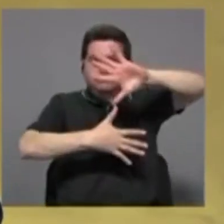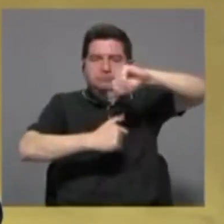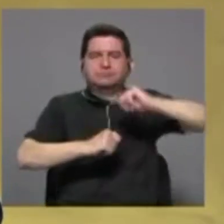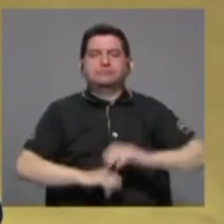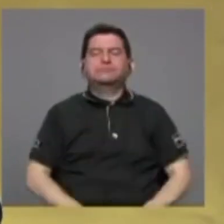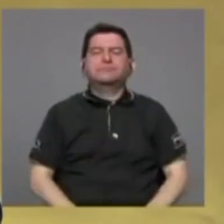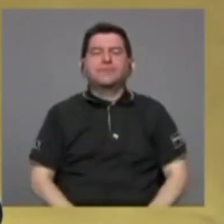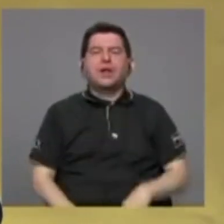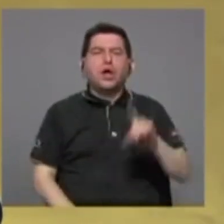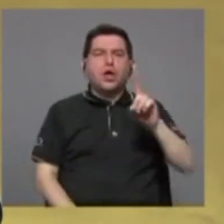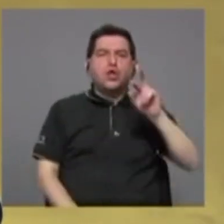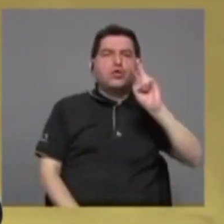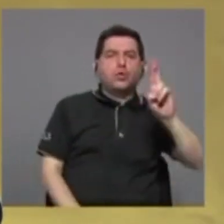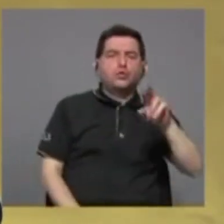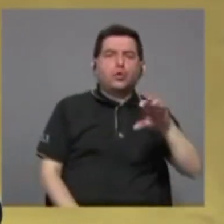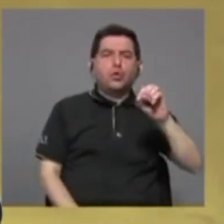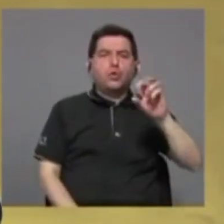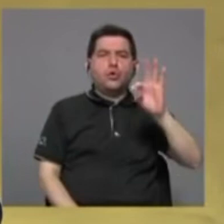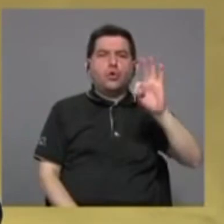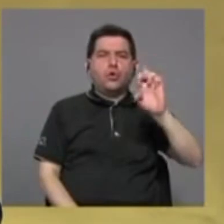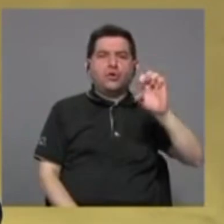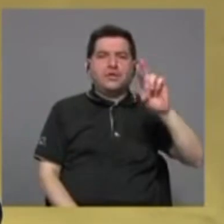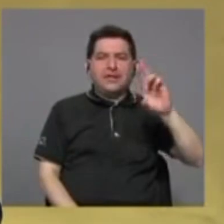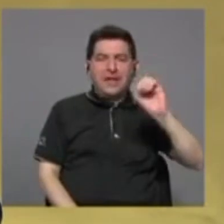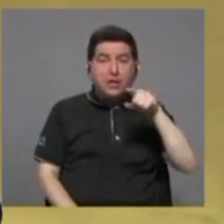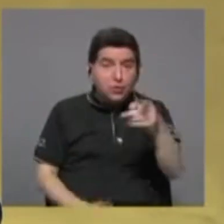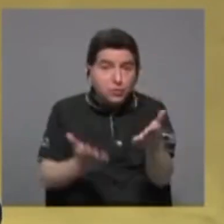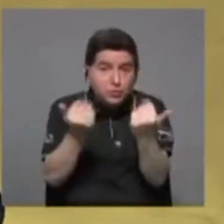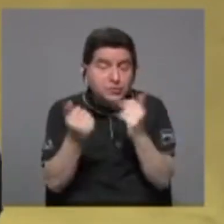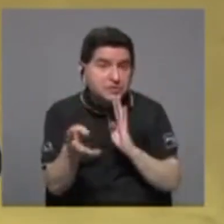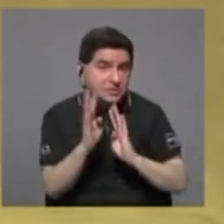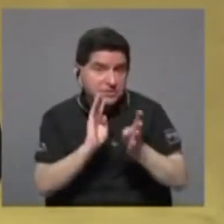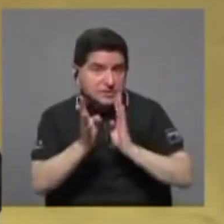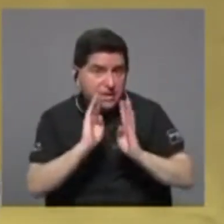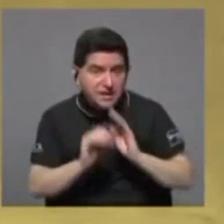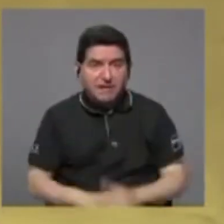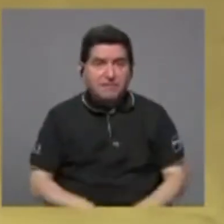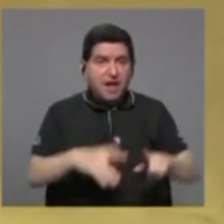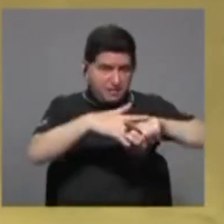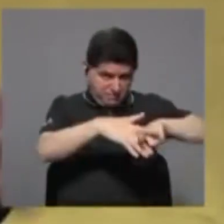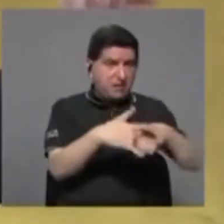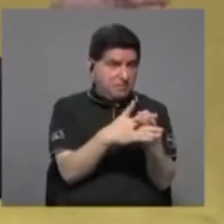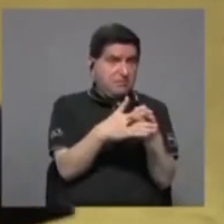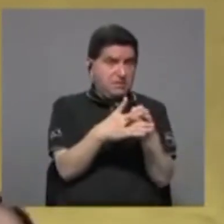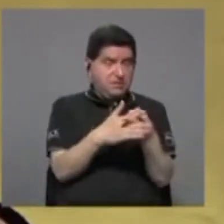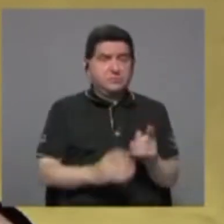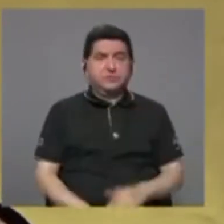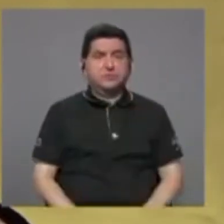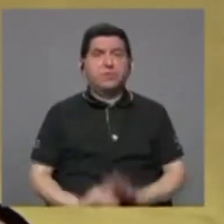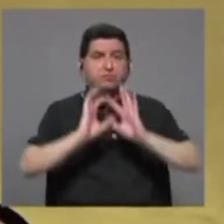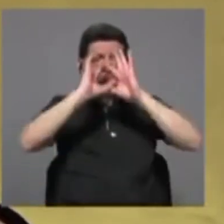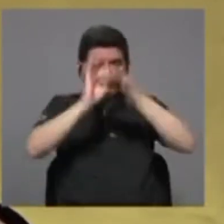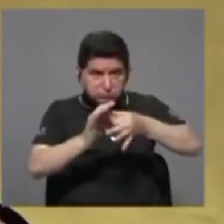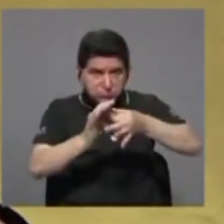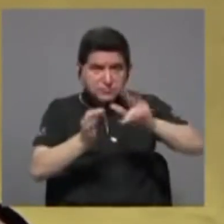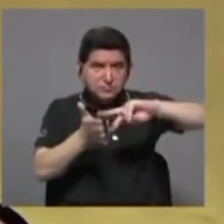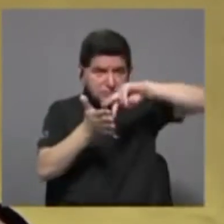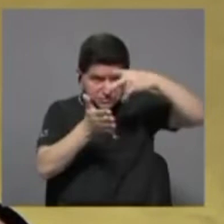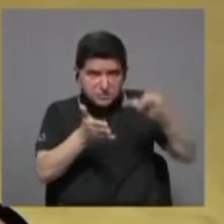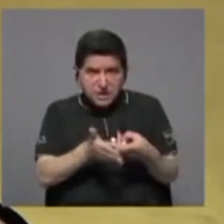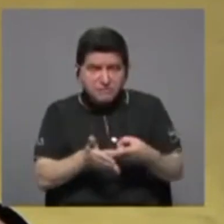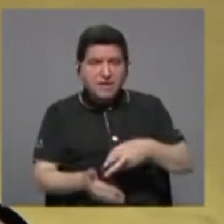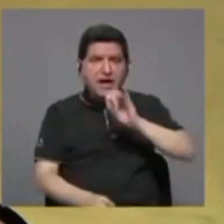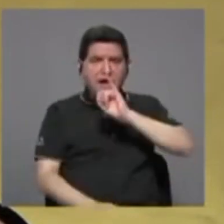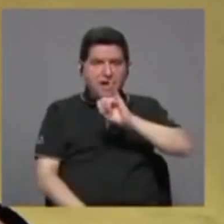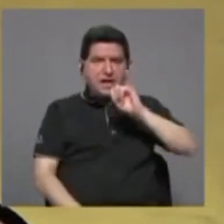Doctor Otero, ¿se quiere usted referir como inicio a lo que significa para